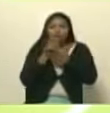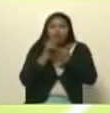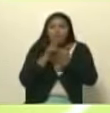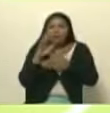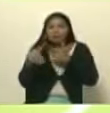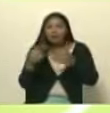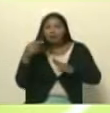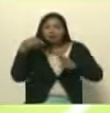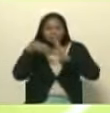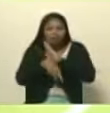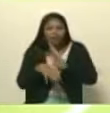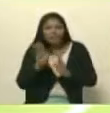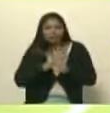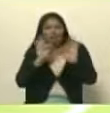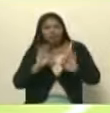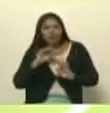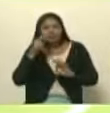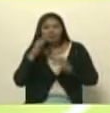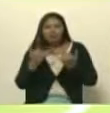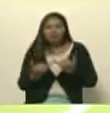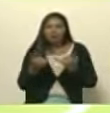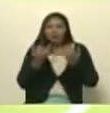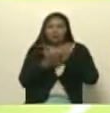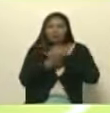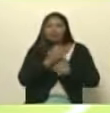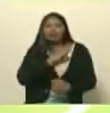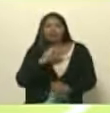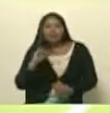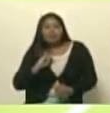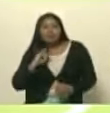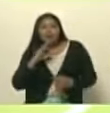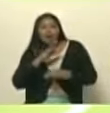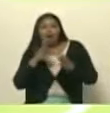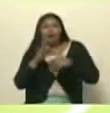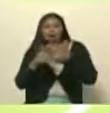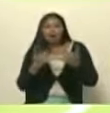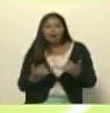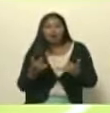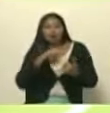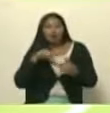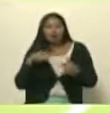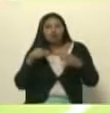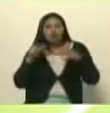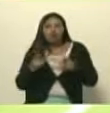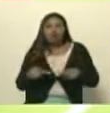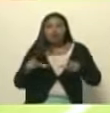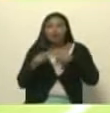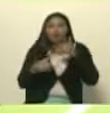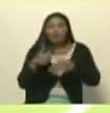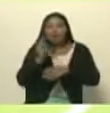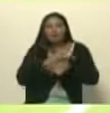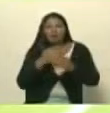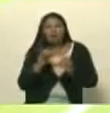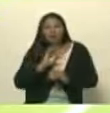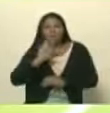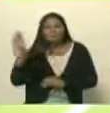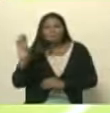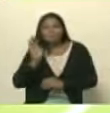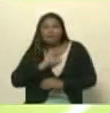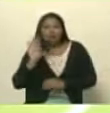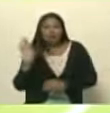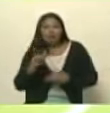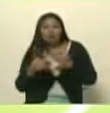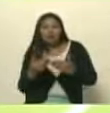nos hemos adentrado desde la época de la independencia en los escenarios más agrestes y este ADN patriota ha